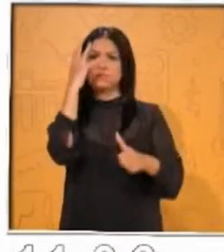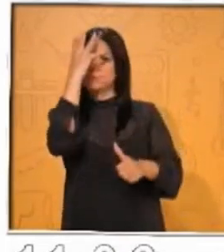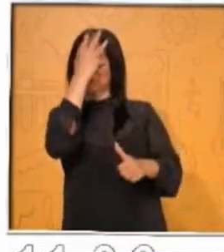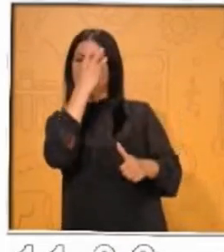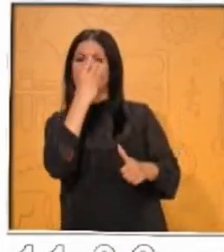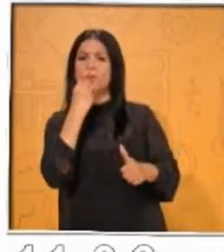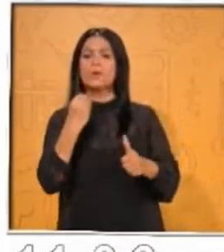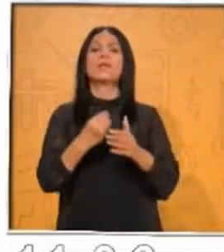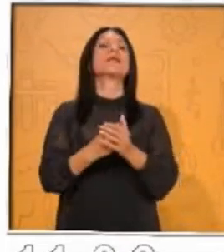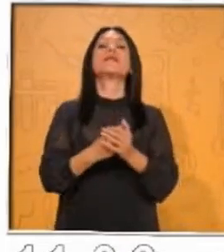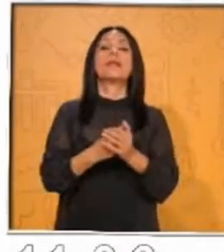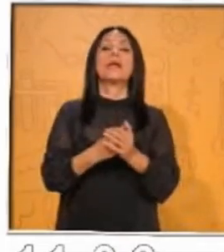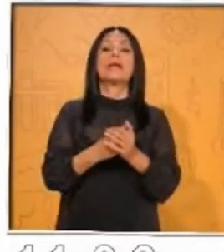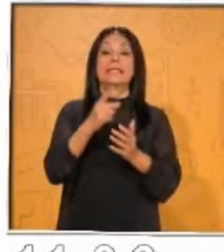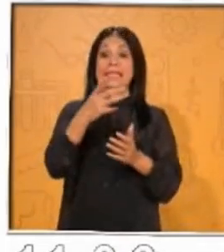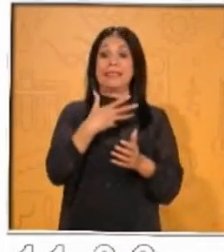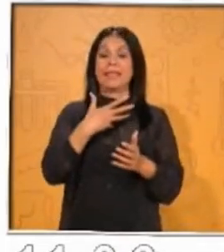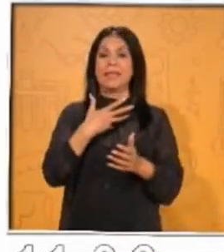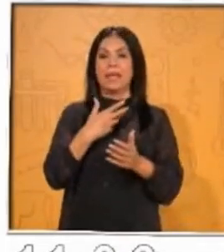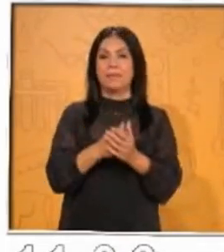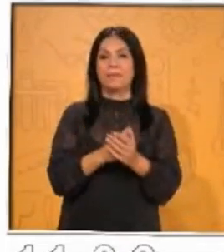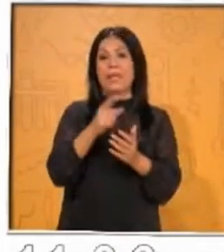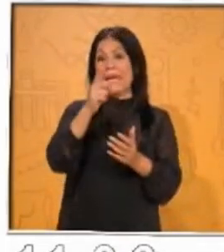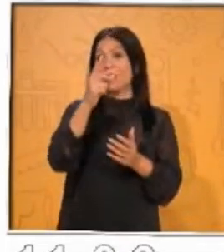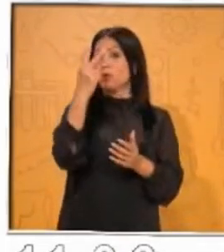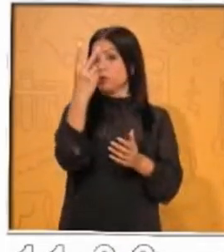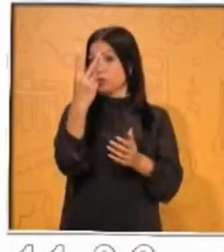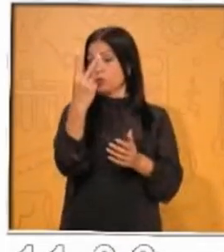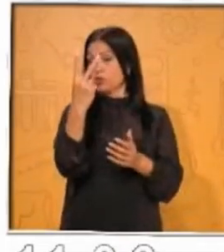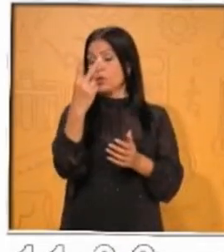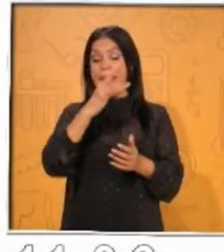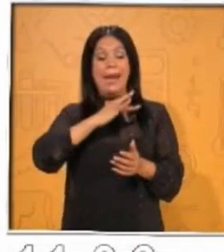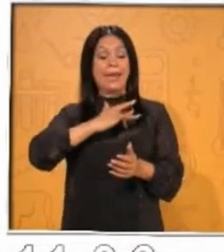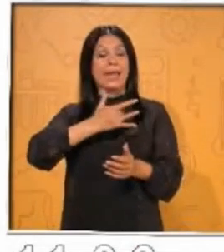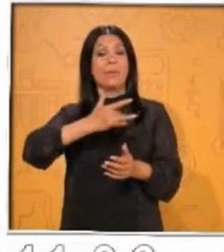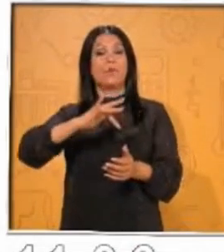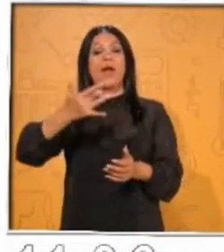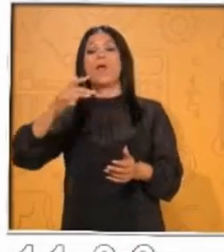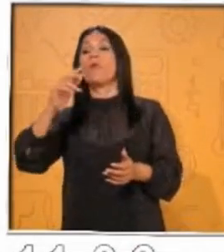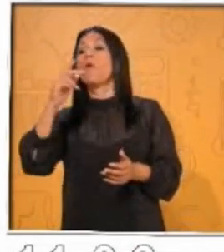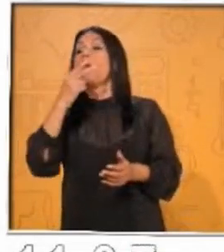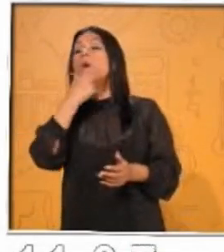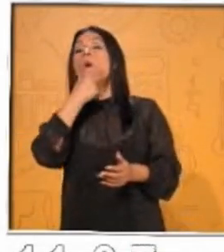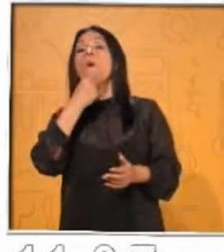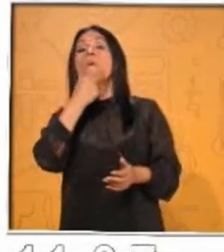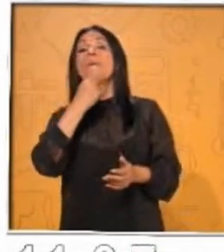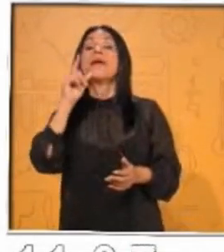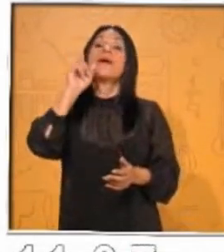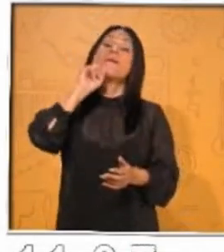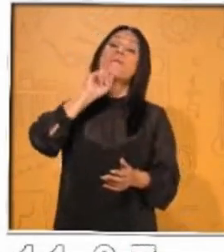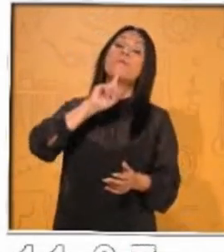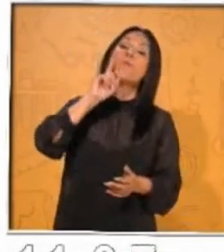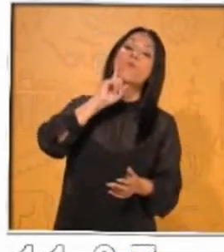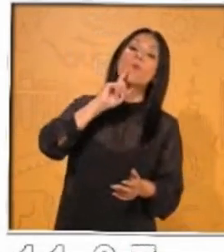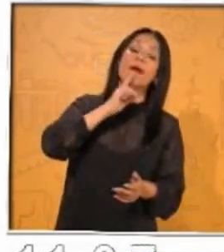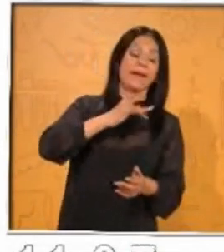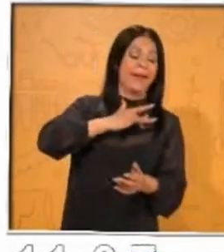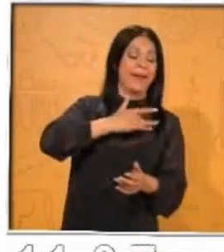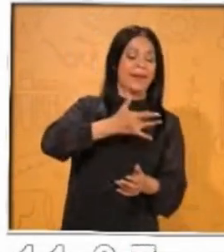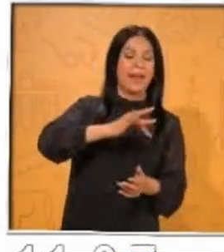apuestos guerreros de su pueblo. Ambos se profesaban un inmenso amor, por lo que antes de partir a la guerra,